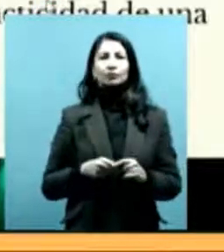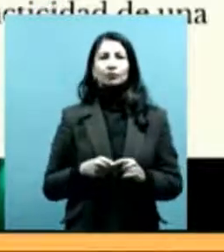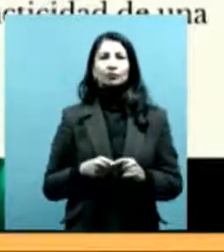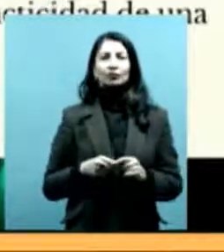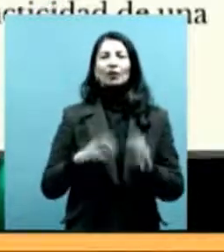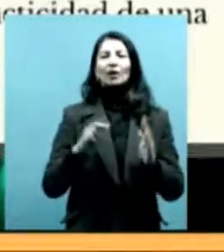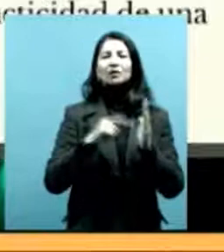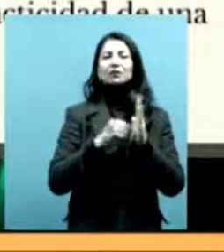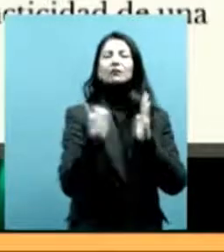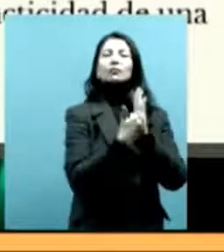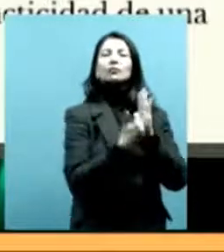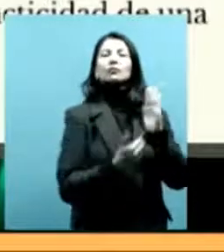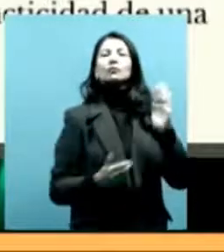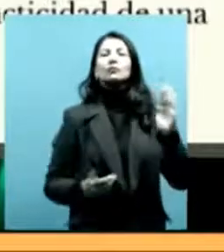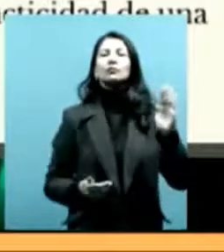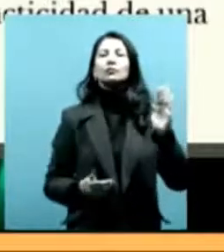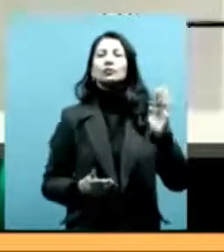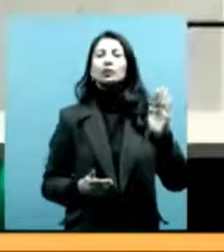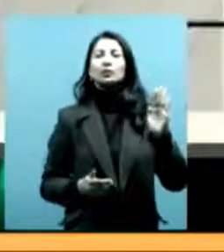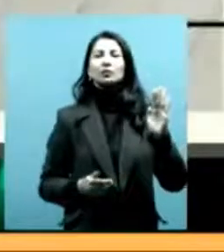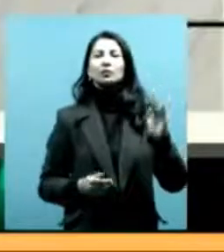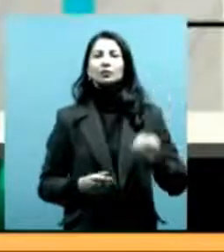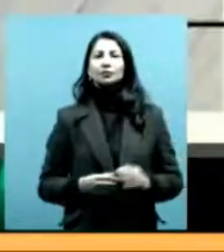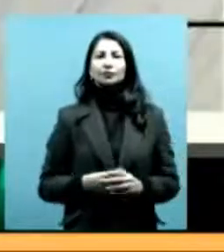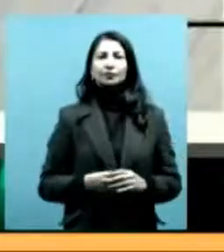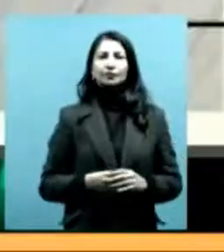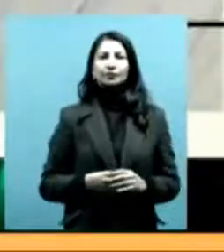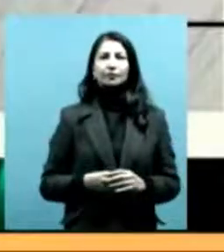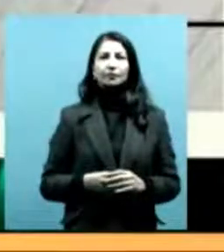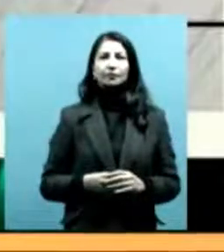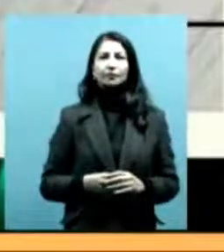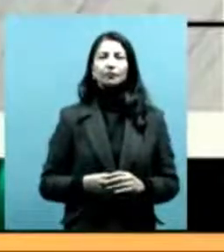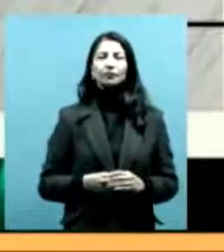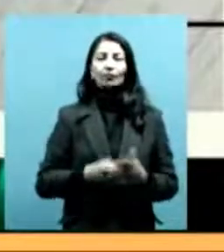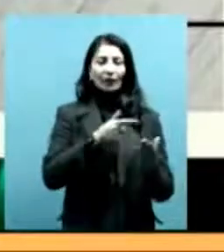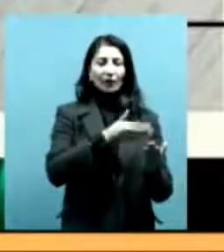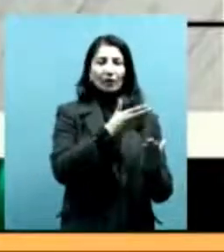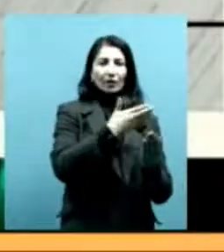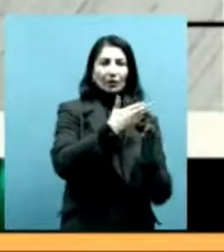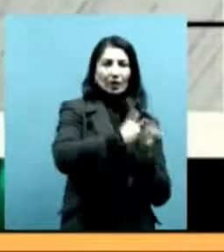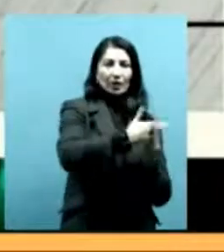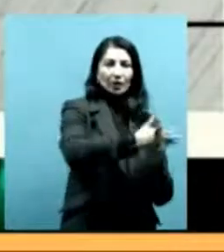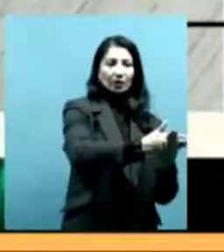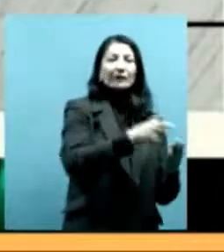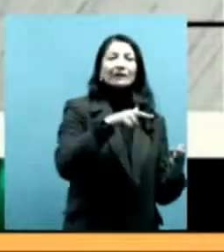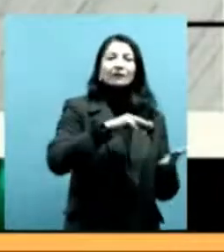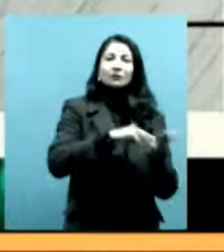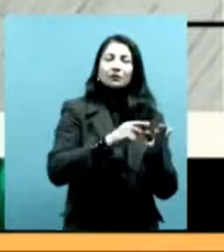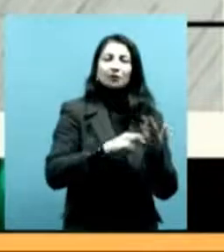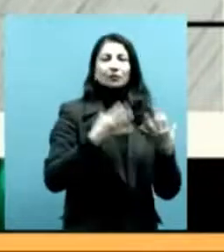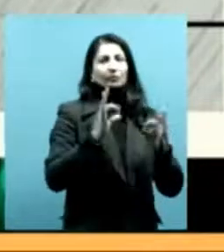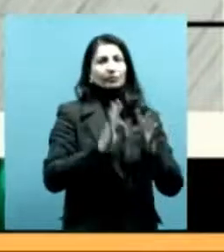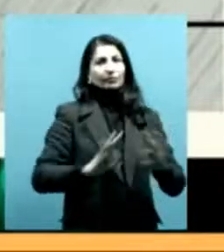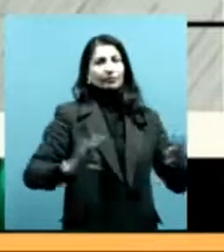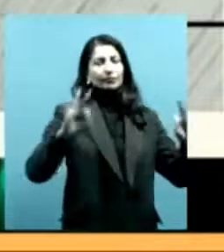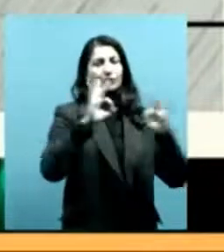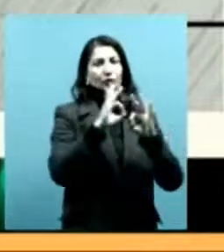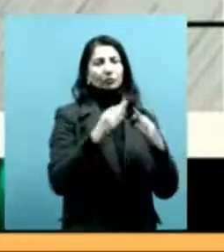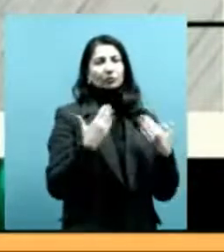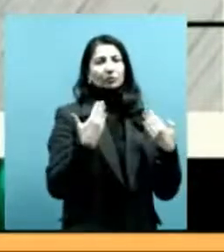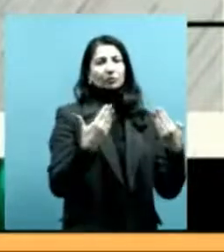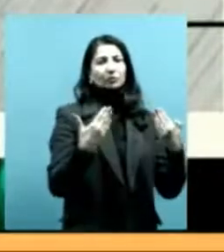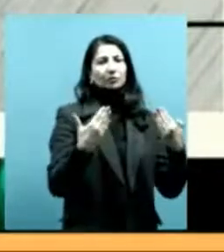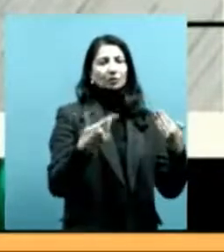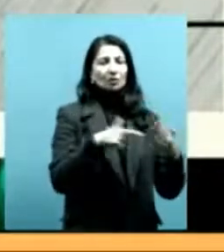prueba de la facticidad de una existencia. El archivo, entonces, es parte de esa liturgia mágica. El archivo resguarda y